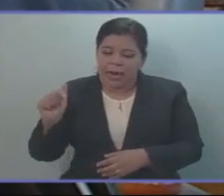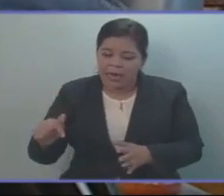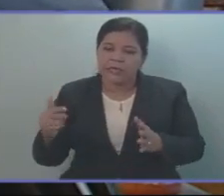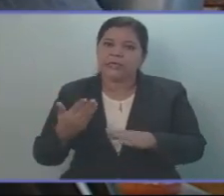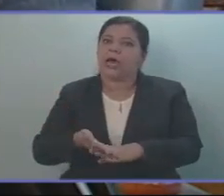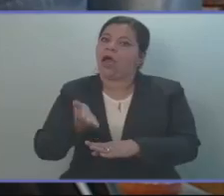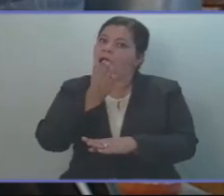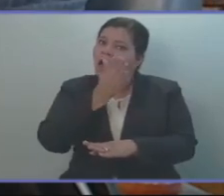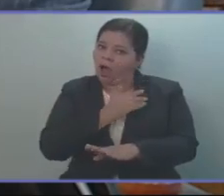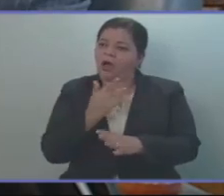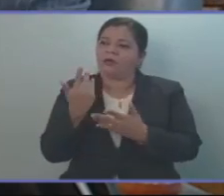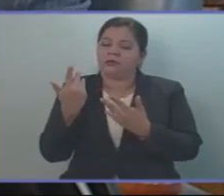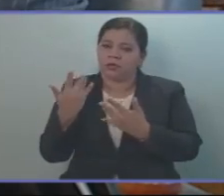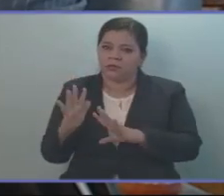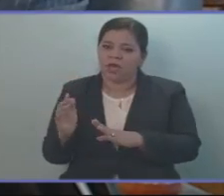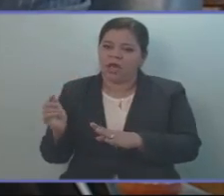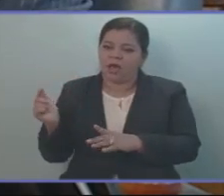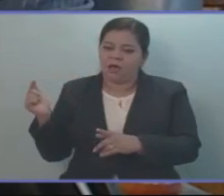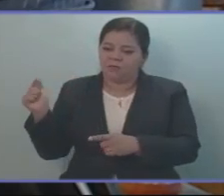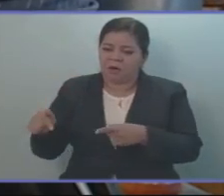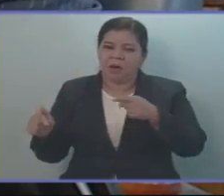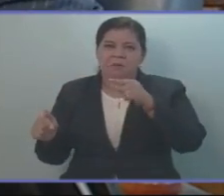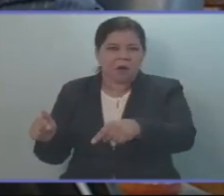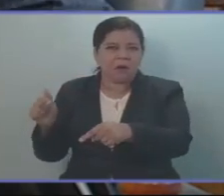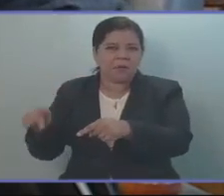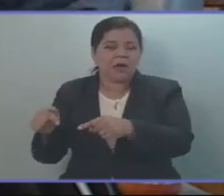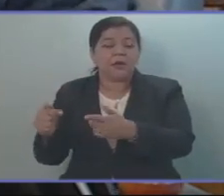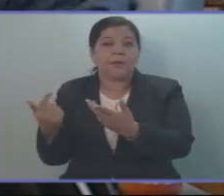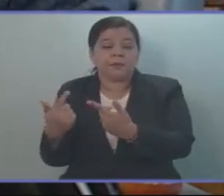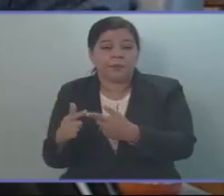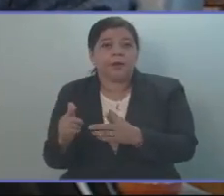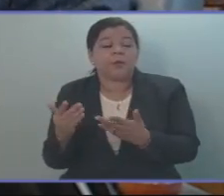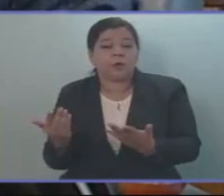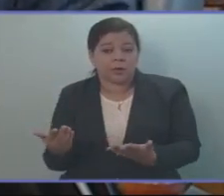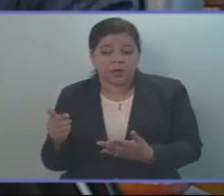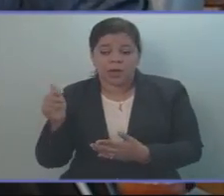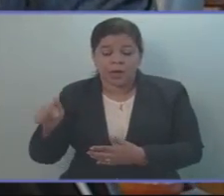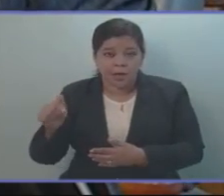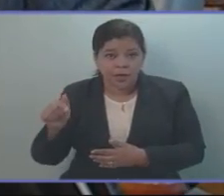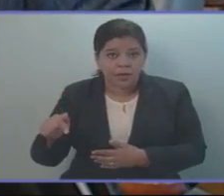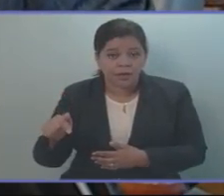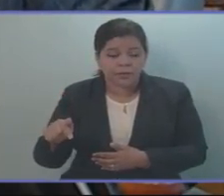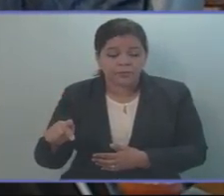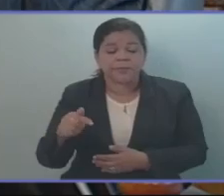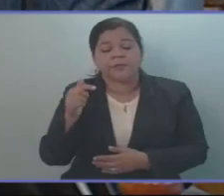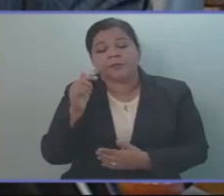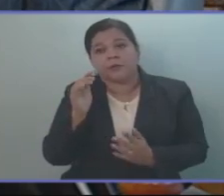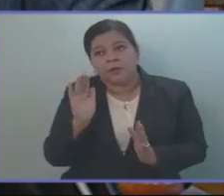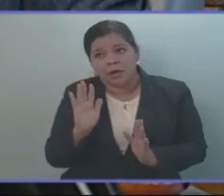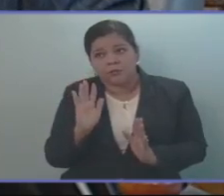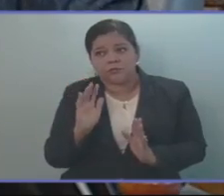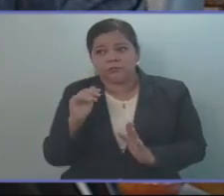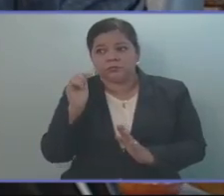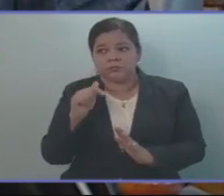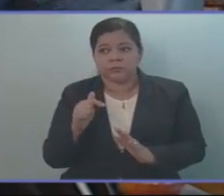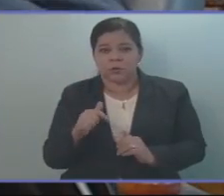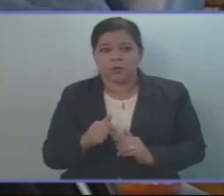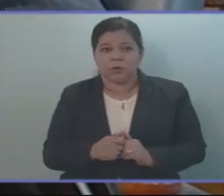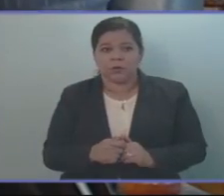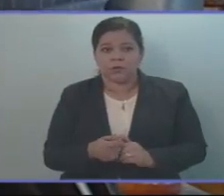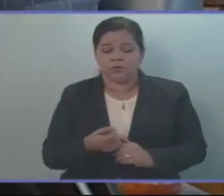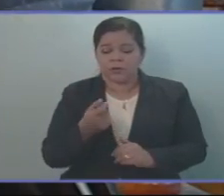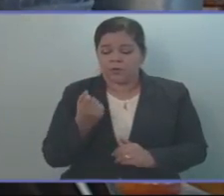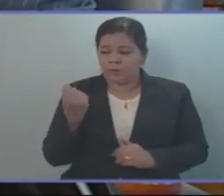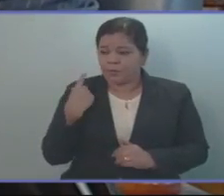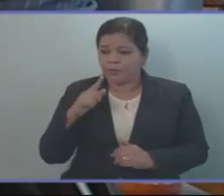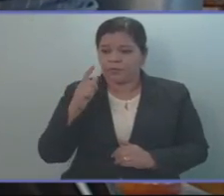en otras ocasiones, de ataque. El hecho de haberlas dejado en indefección por parte